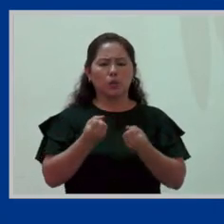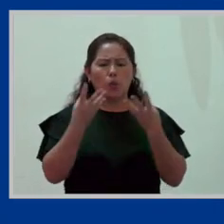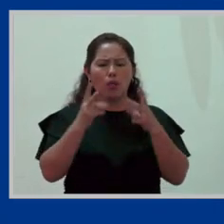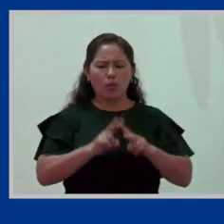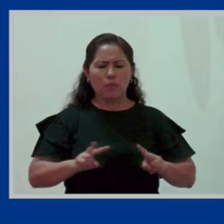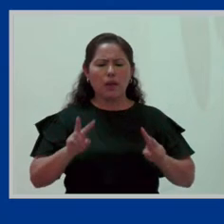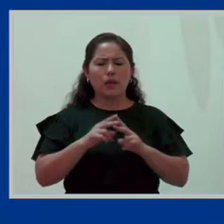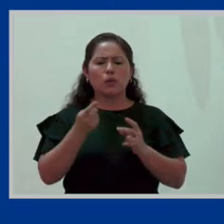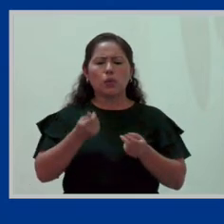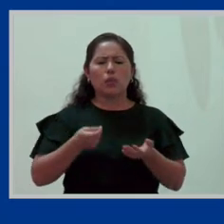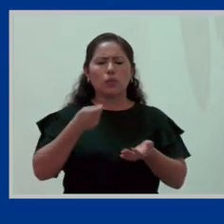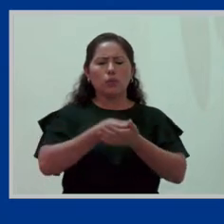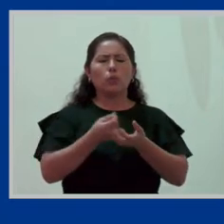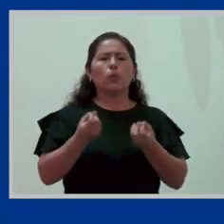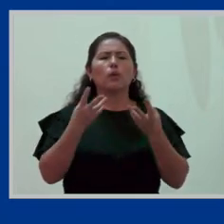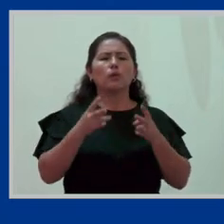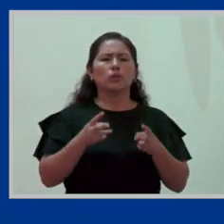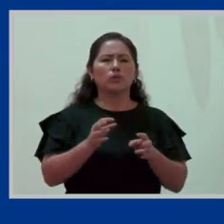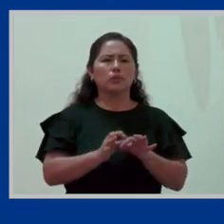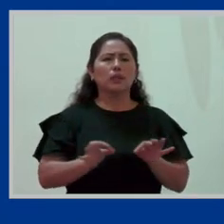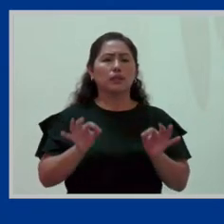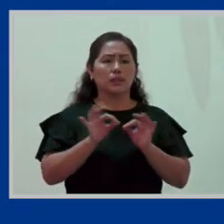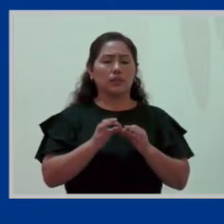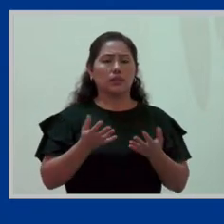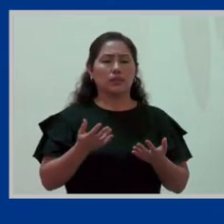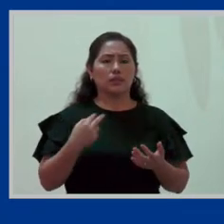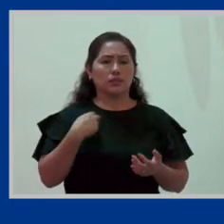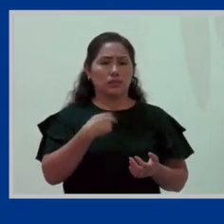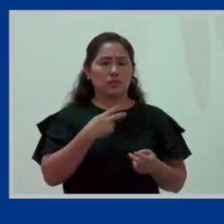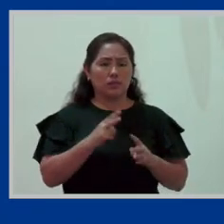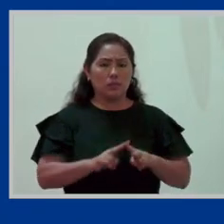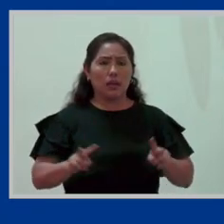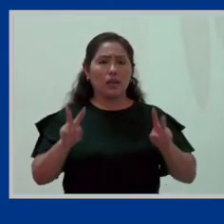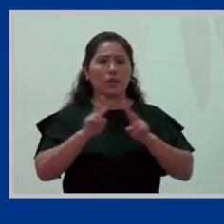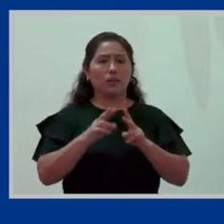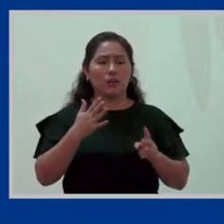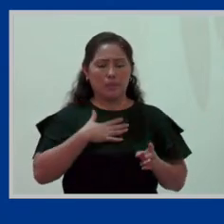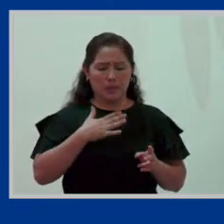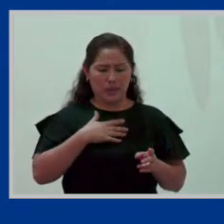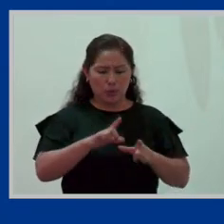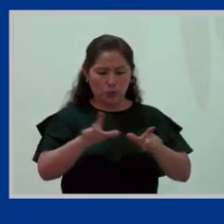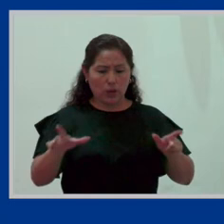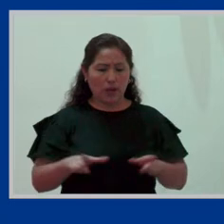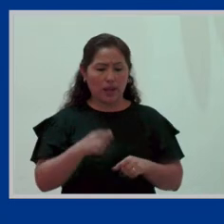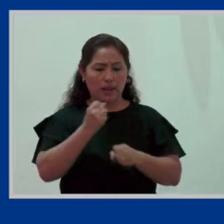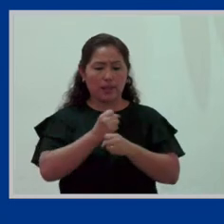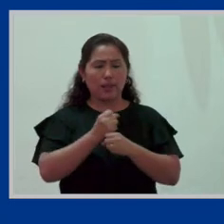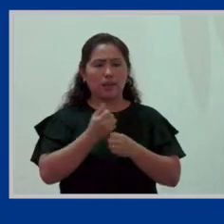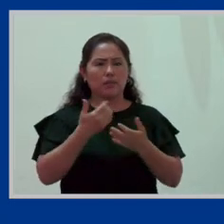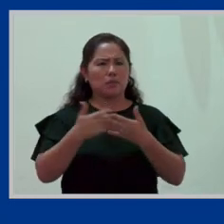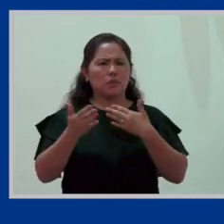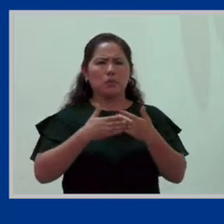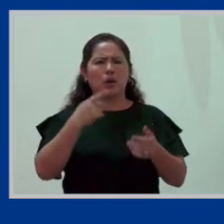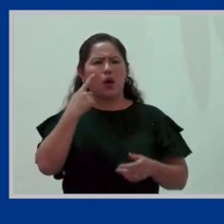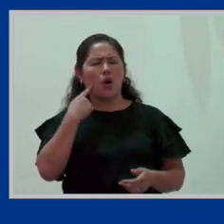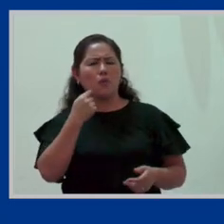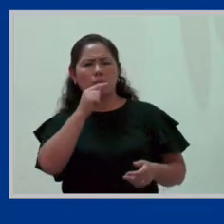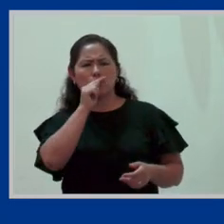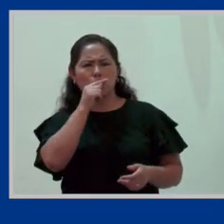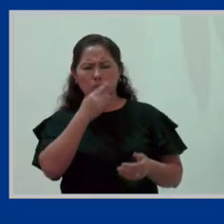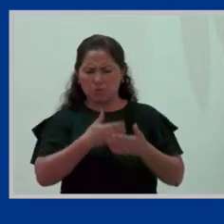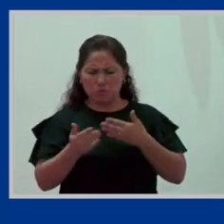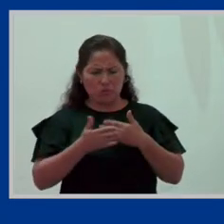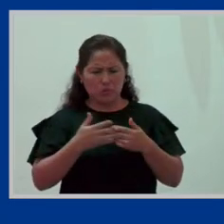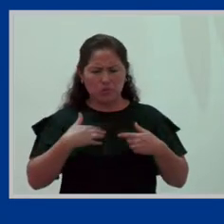para la organización. En función a ese valor que realiza ese puesto, no importa qué género tenga la persona que le ocupa,